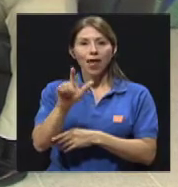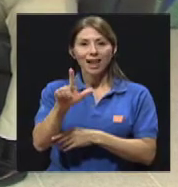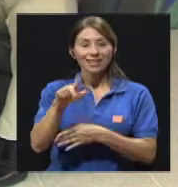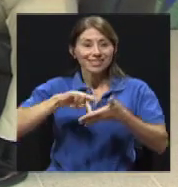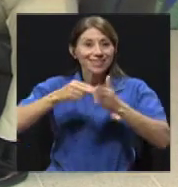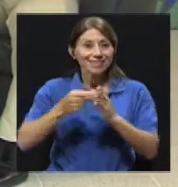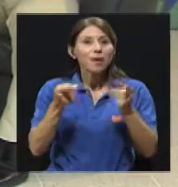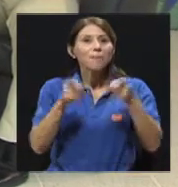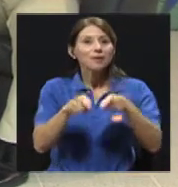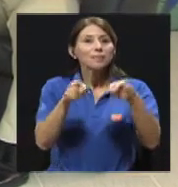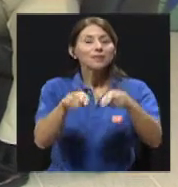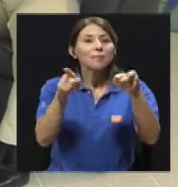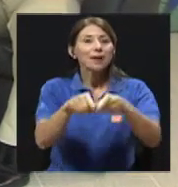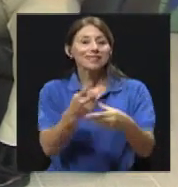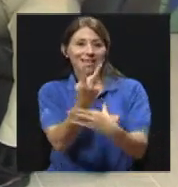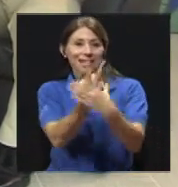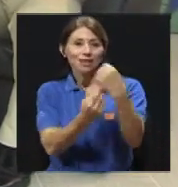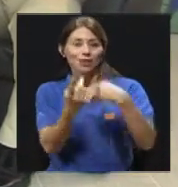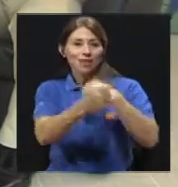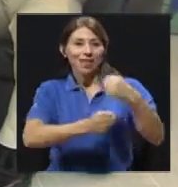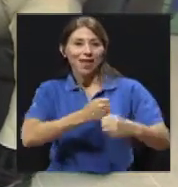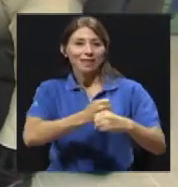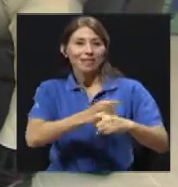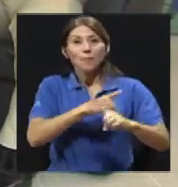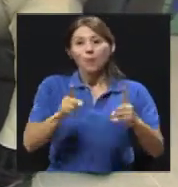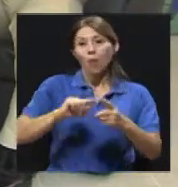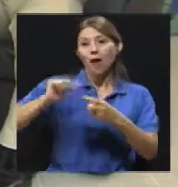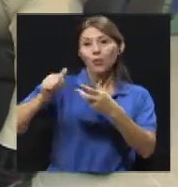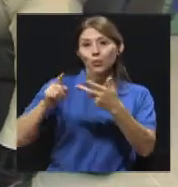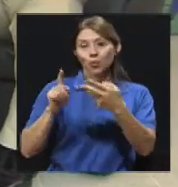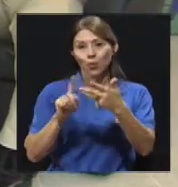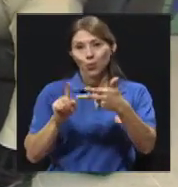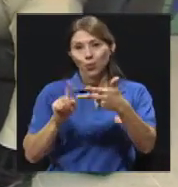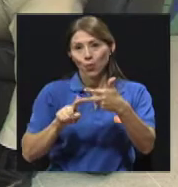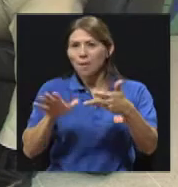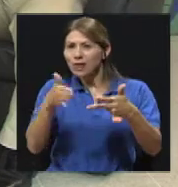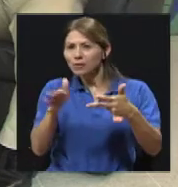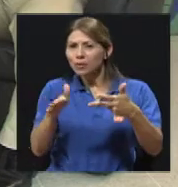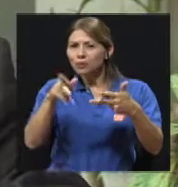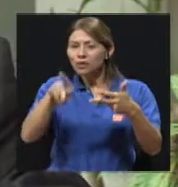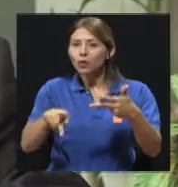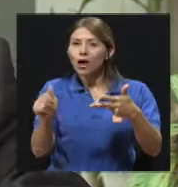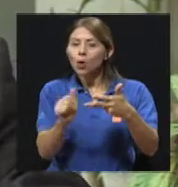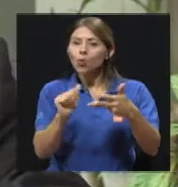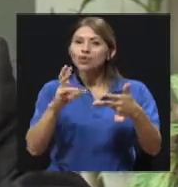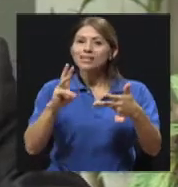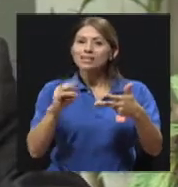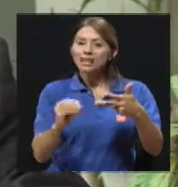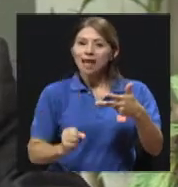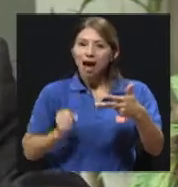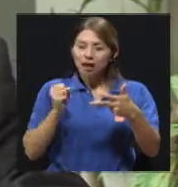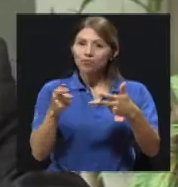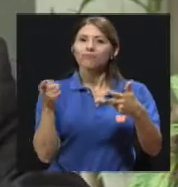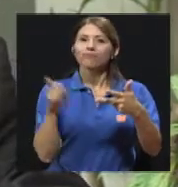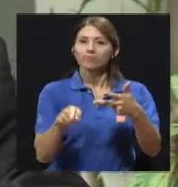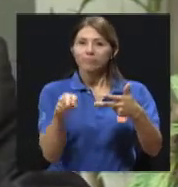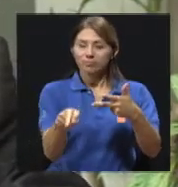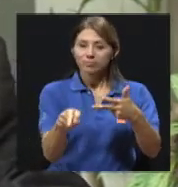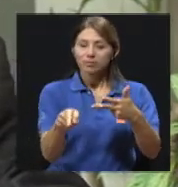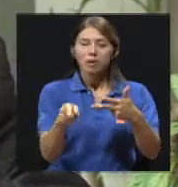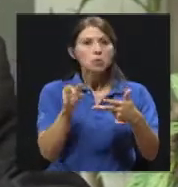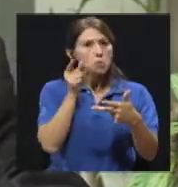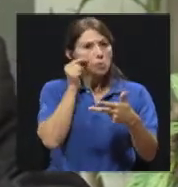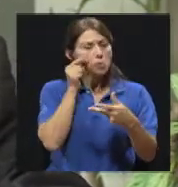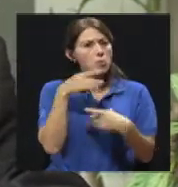pico de incidencia alrededor de los 60 años de edad y sobre los 60 años de edad. Y curiosamente hay